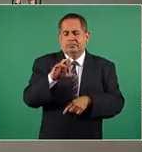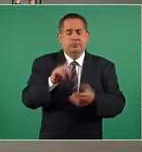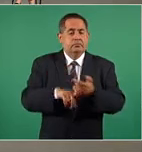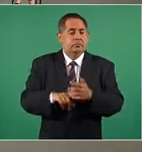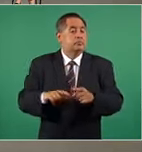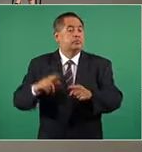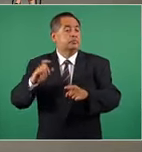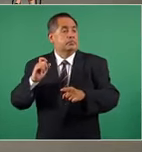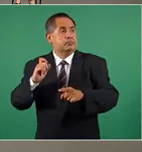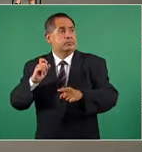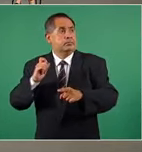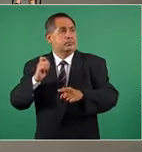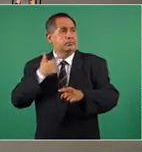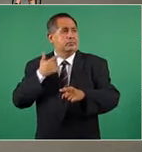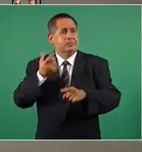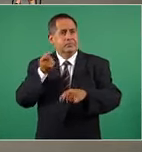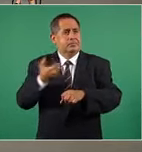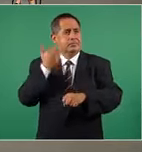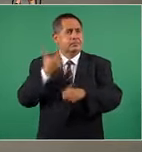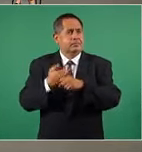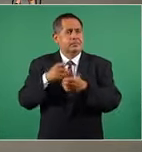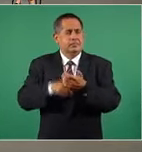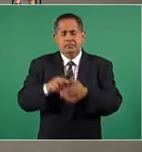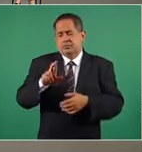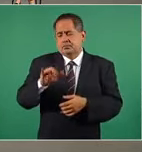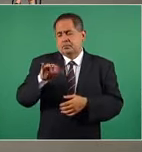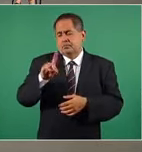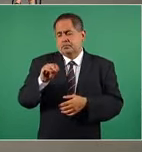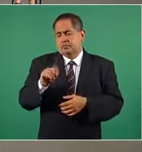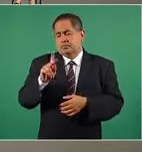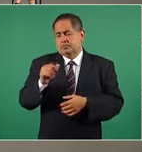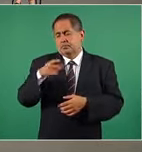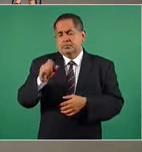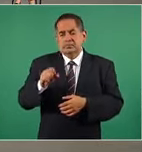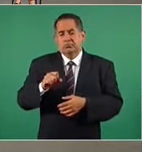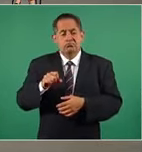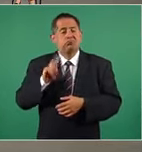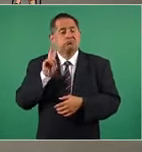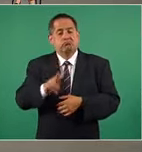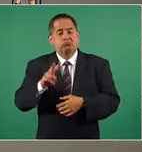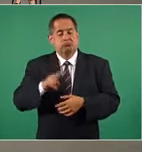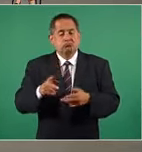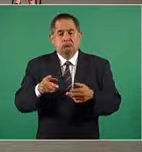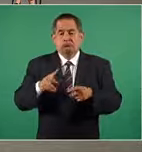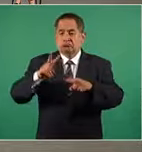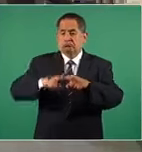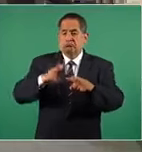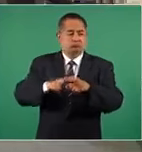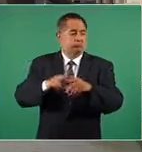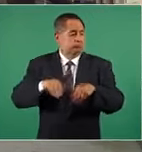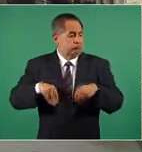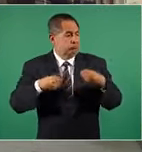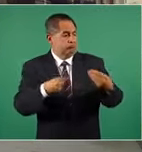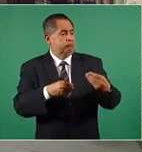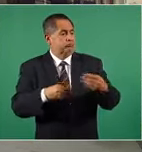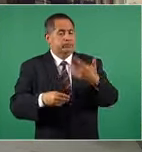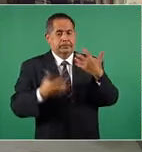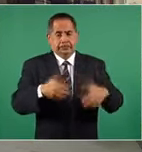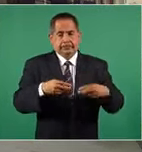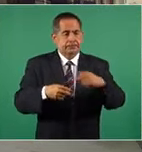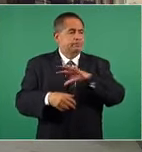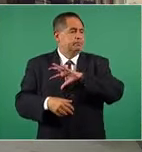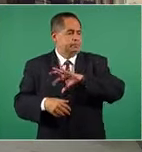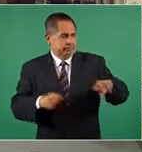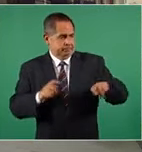exsecretario de Medio Ambiente Ricardo Paquiano entregó el parque en concesión a una empresa privada